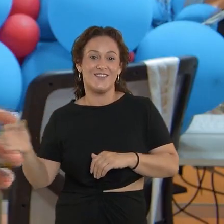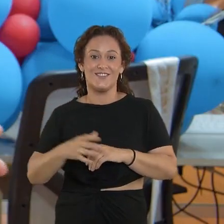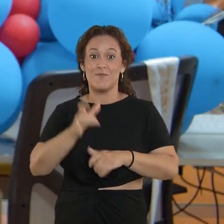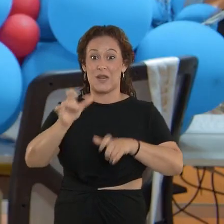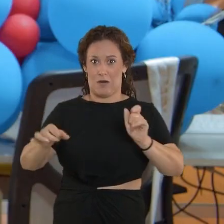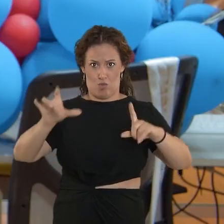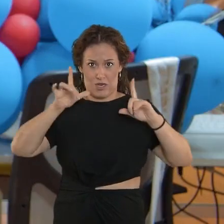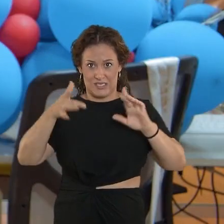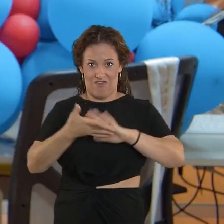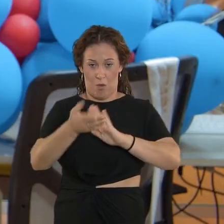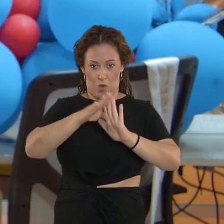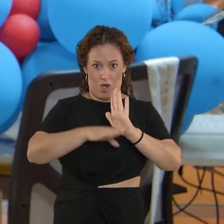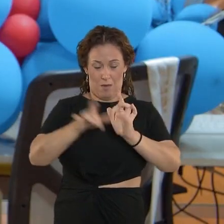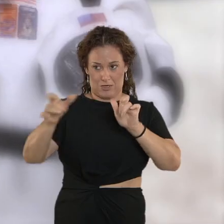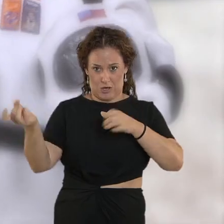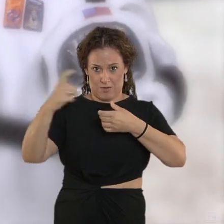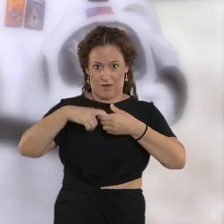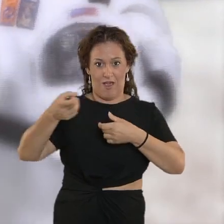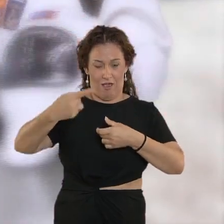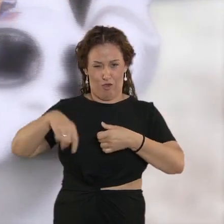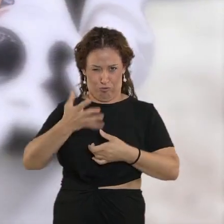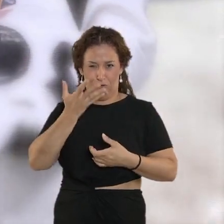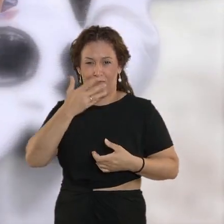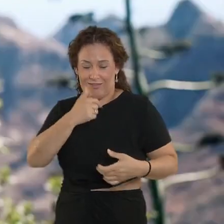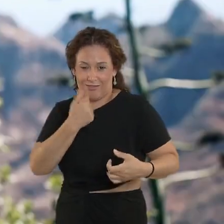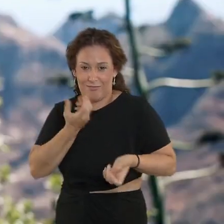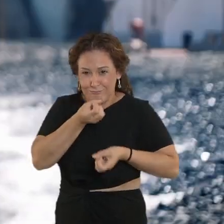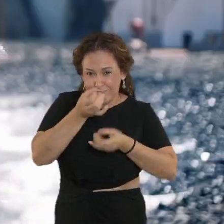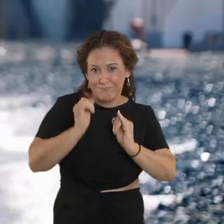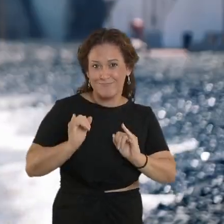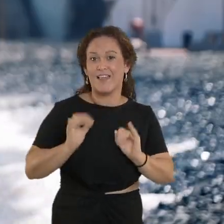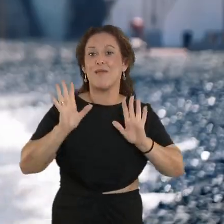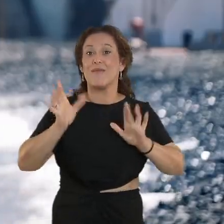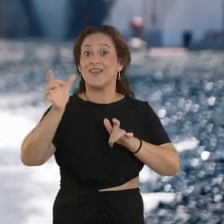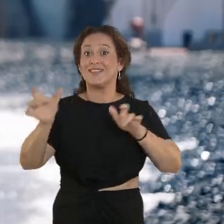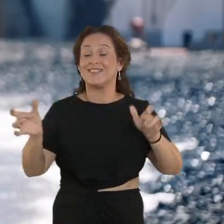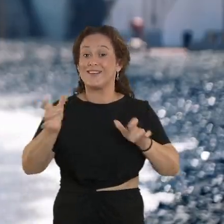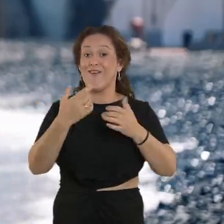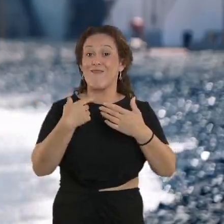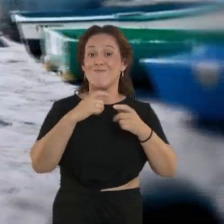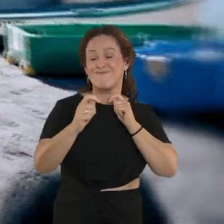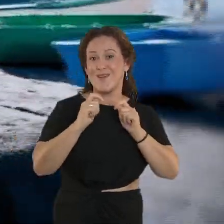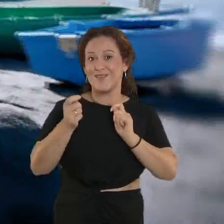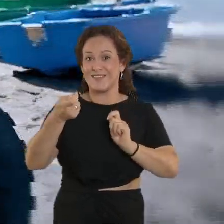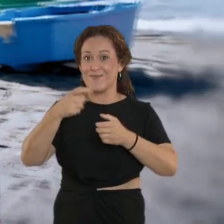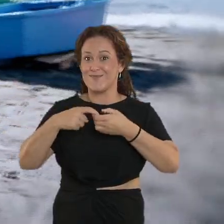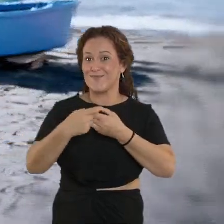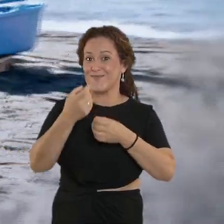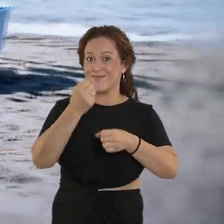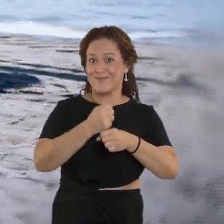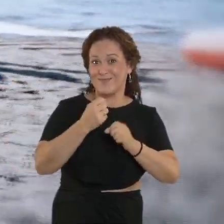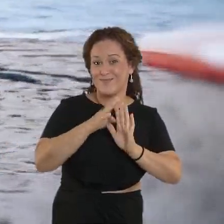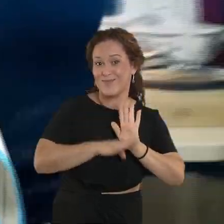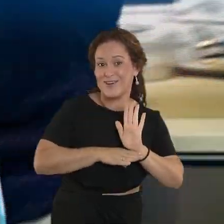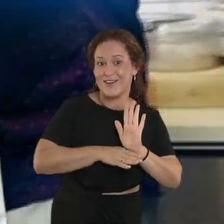protagonistas, o sea, todas las personas que salen en noveleros, pues son muy noveleras. Pero es que los reporteros que estamos en el programa también